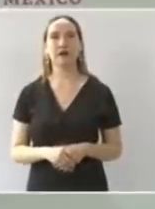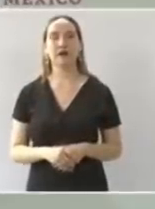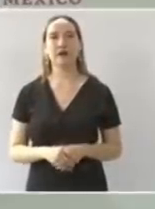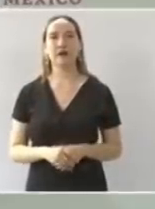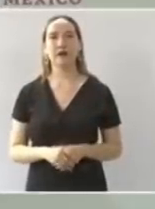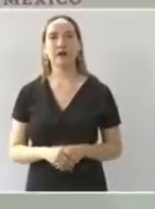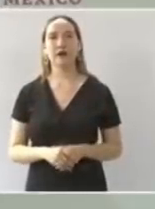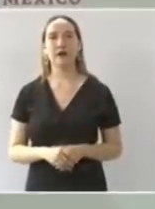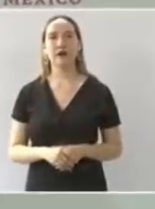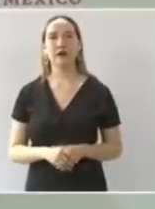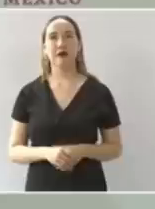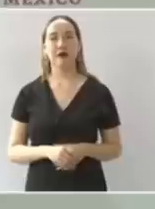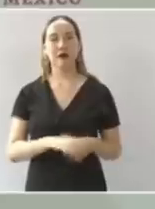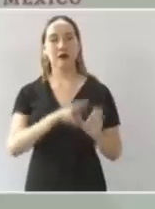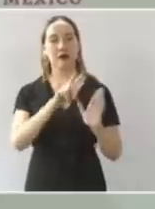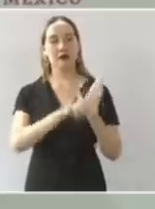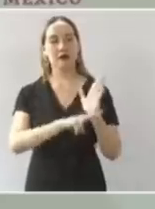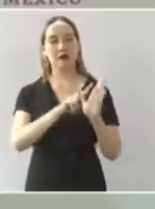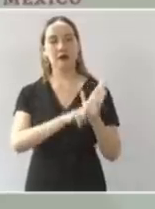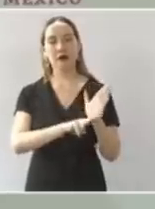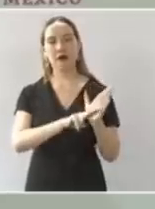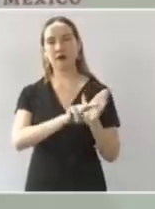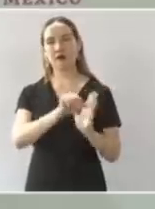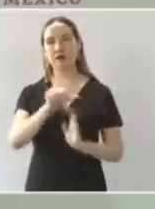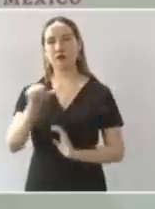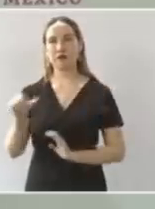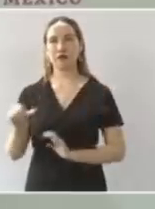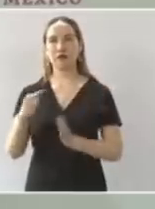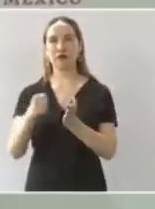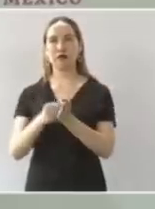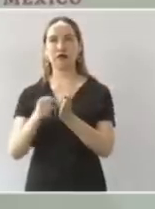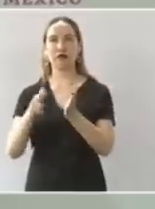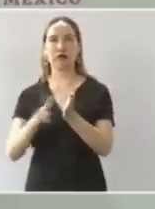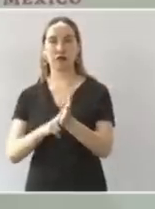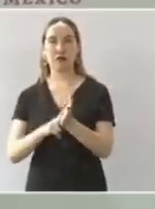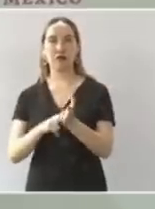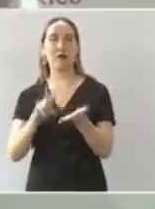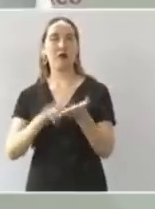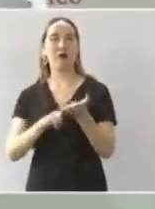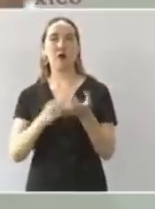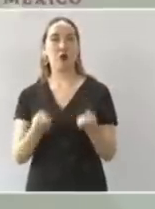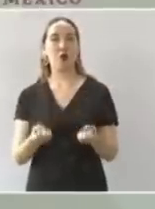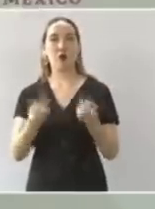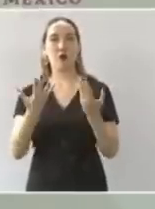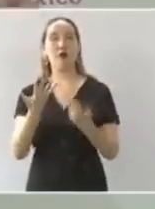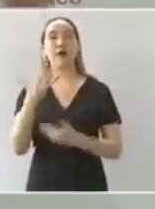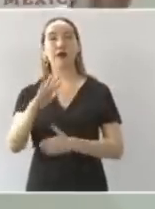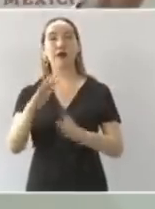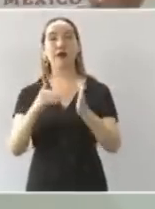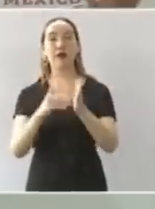valles hasta tamasuchales 10 mil millones de pesos pero ya los tenemos